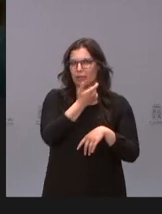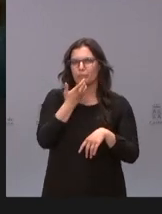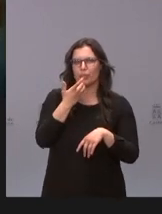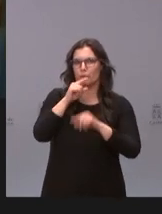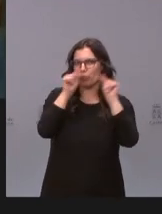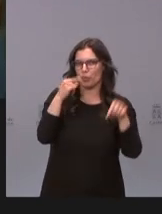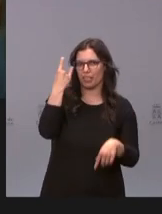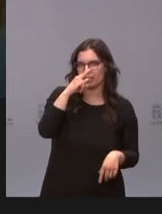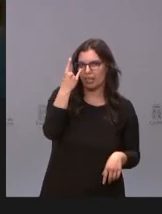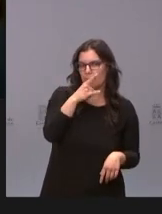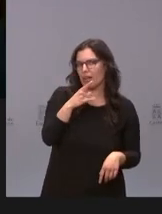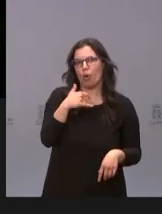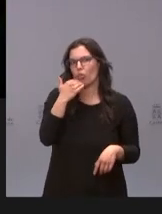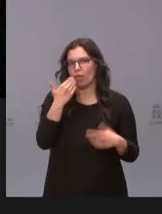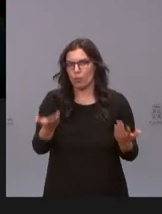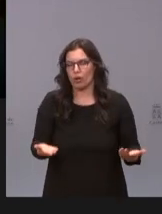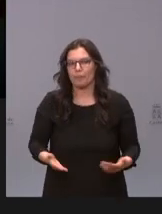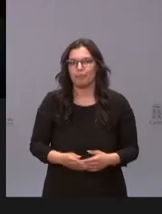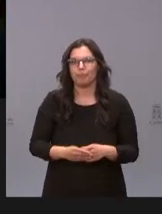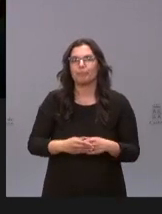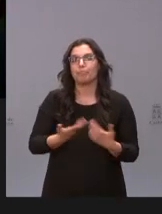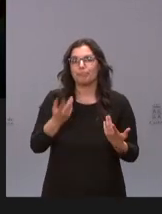Salamanca y Zamora. Gracias.